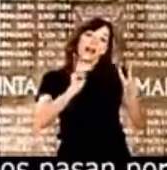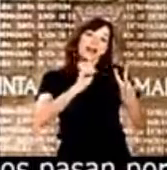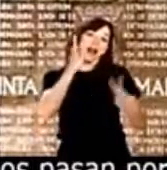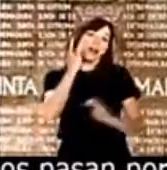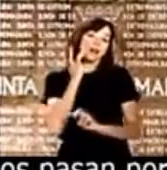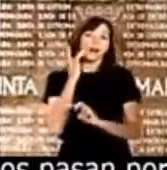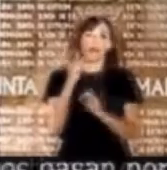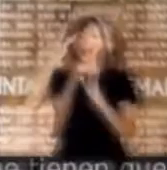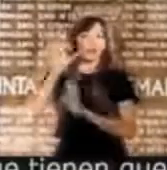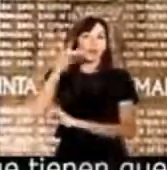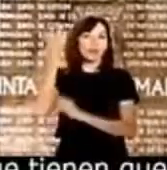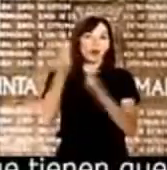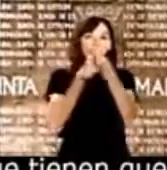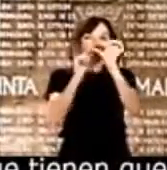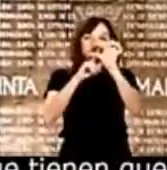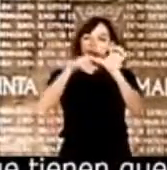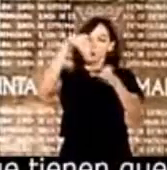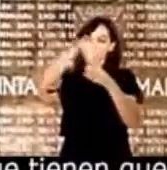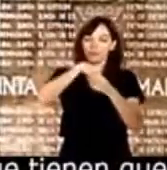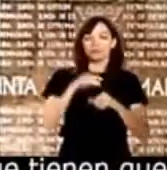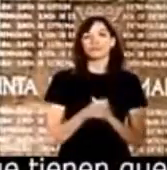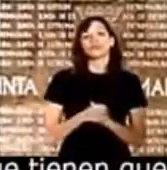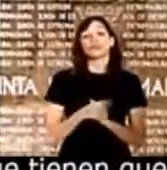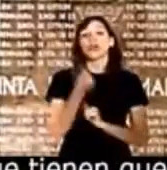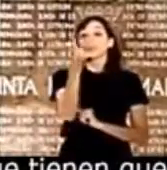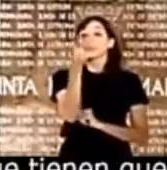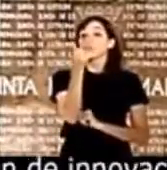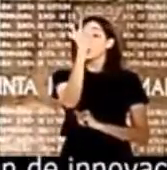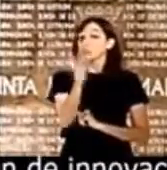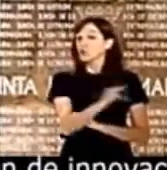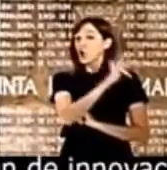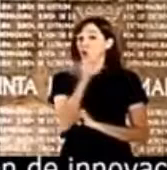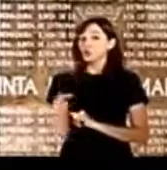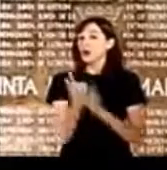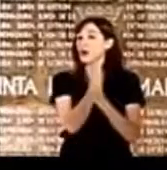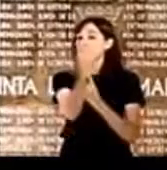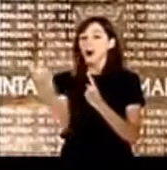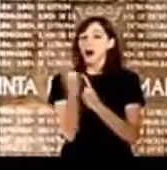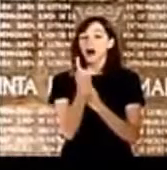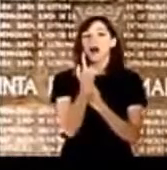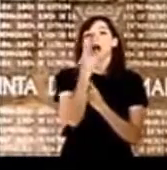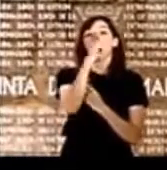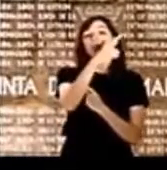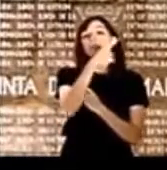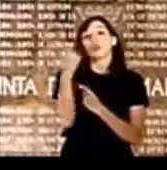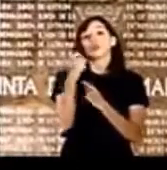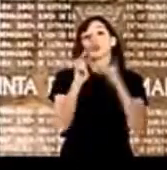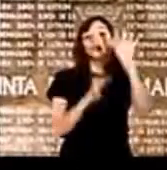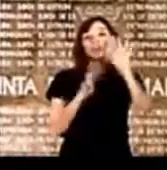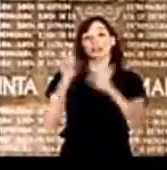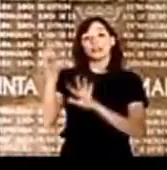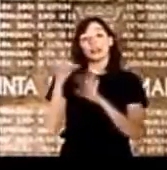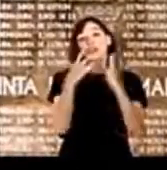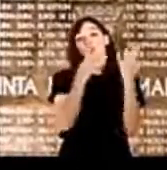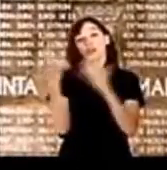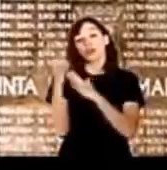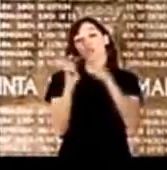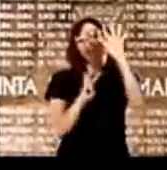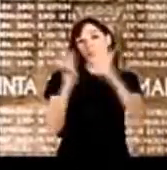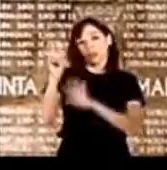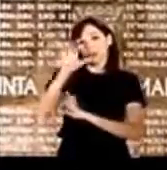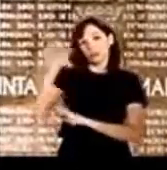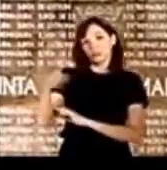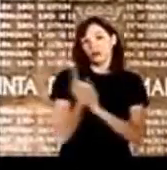circular y el turismo, entre otros. El importe total por cada una de las ayudas será de 186.982 y, como siempre,